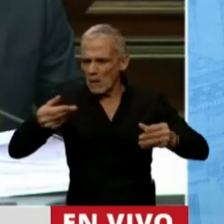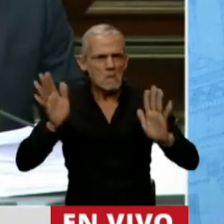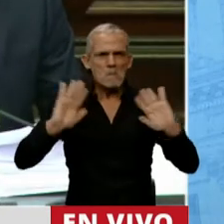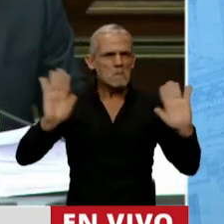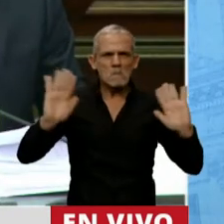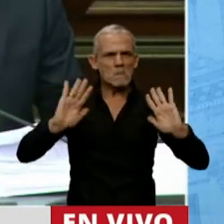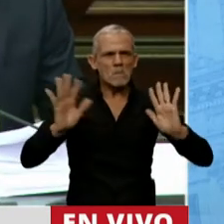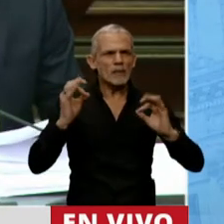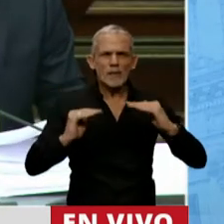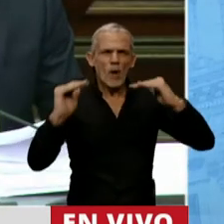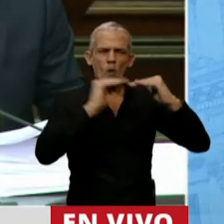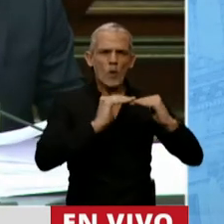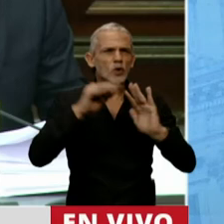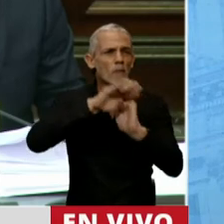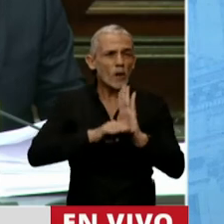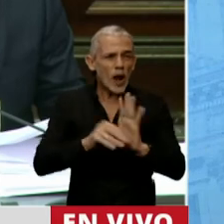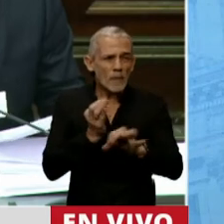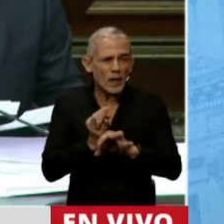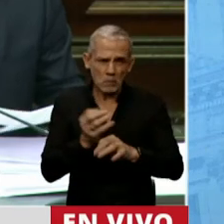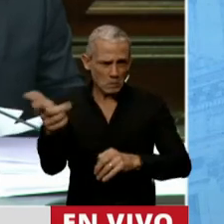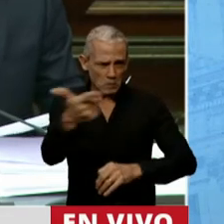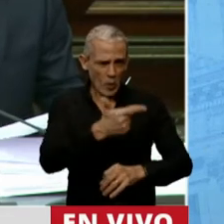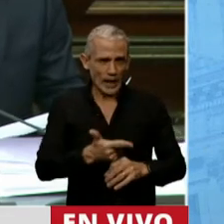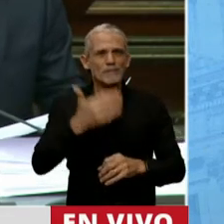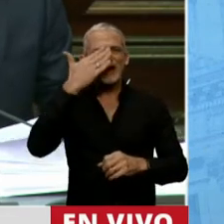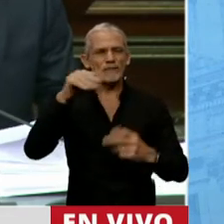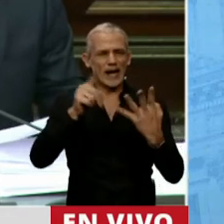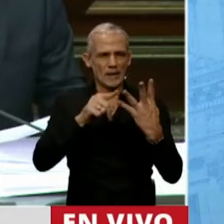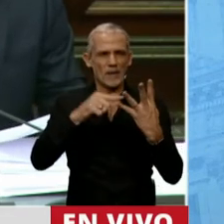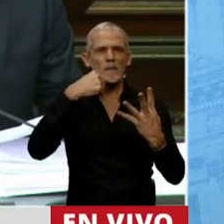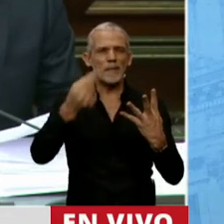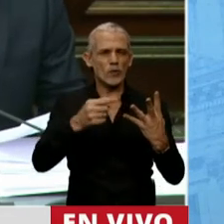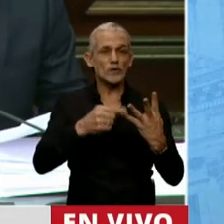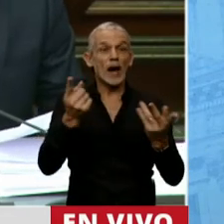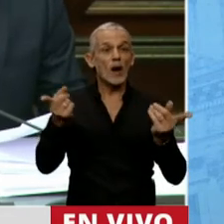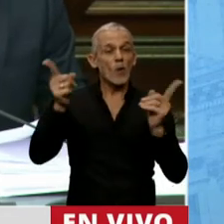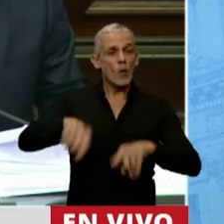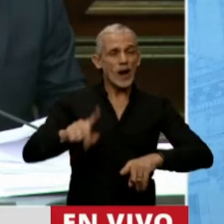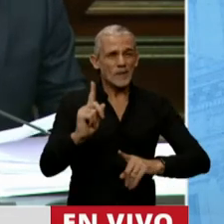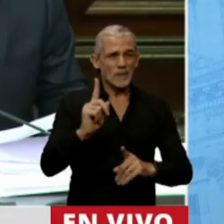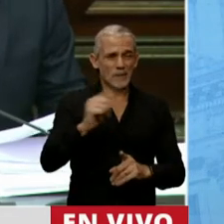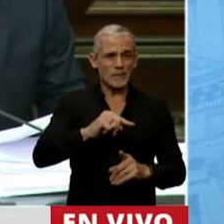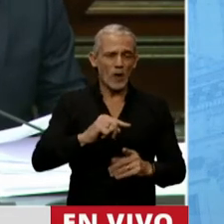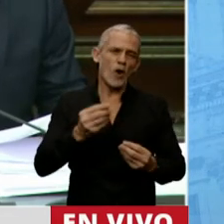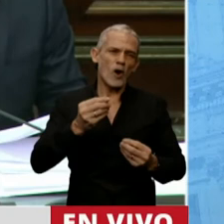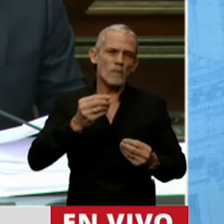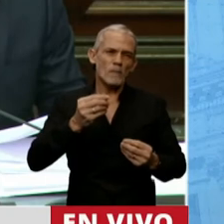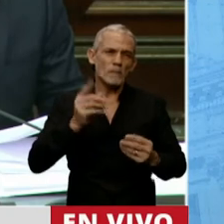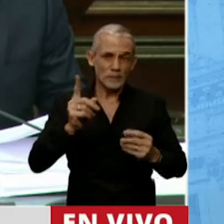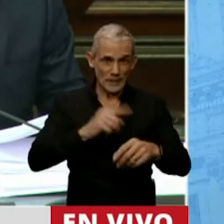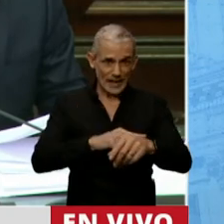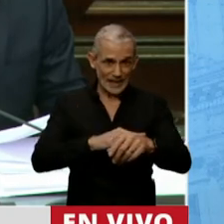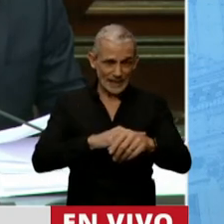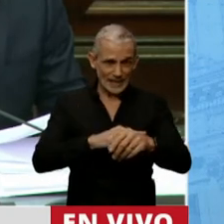argumento de cuál es el programa que se desarrolla. Finalmente, la pregunta es si se va a volver a... Si en esta